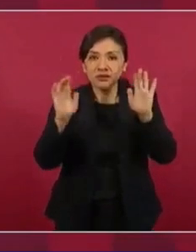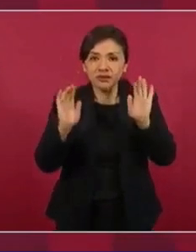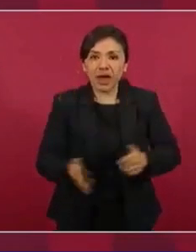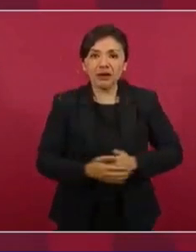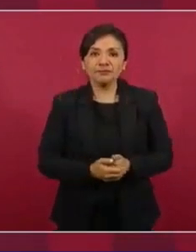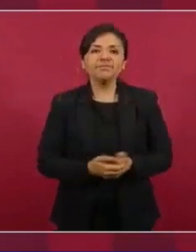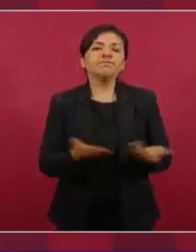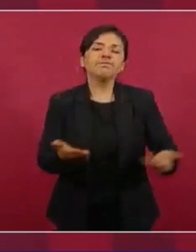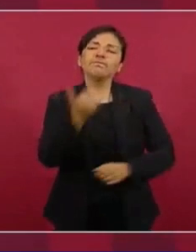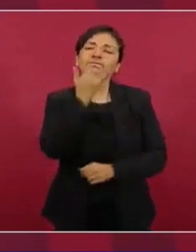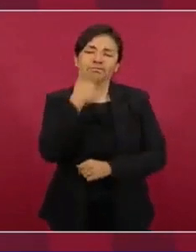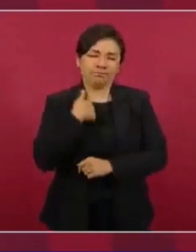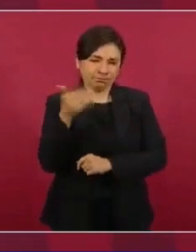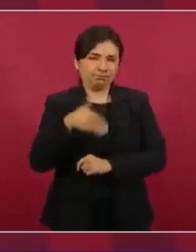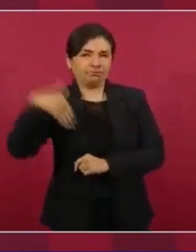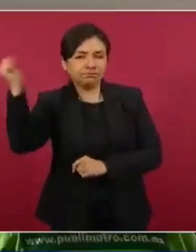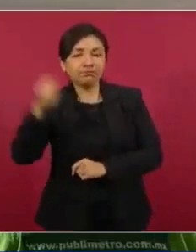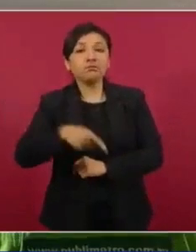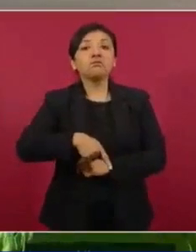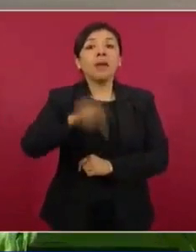ya me voy, pero ¿saben qué? Les quiero dejar algo.